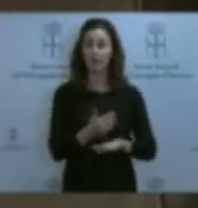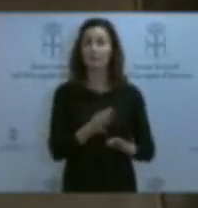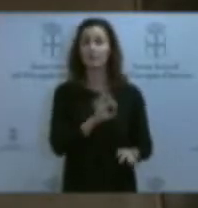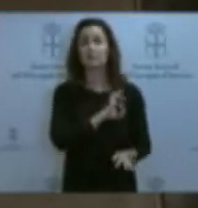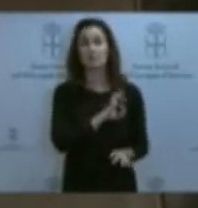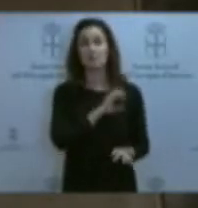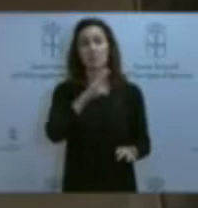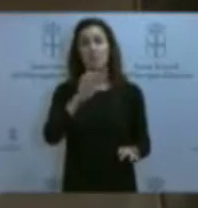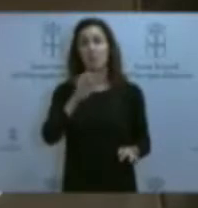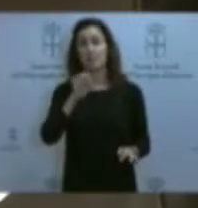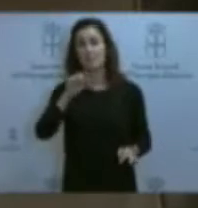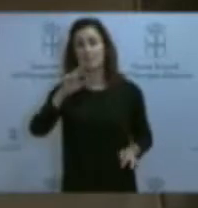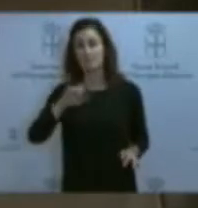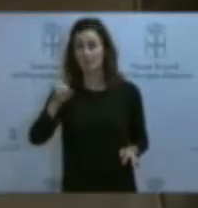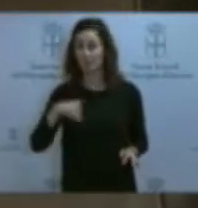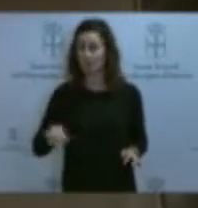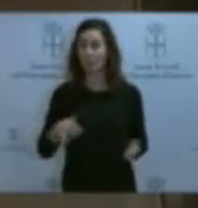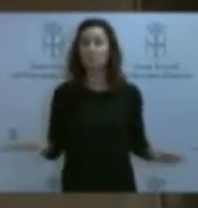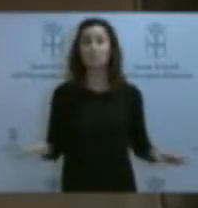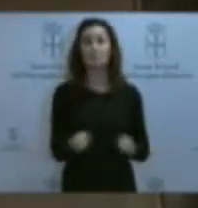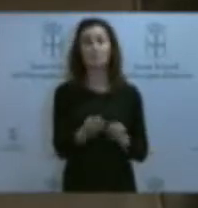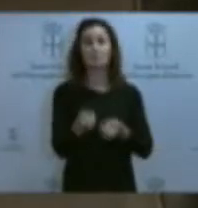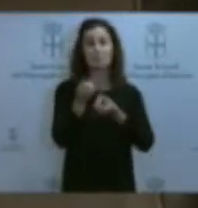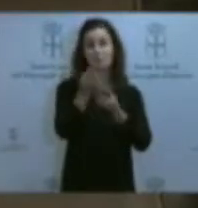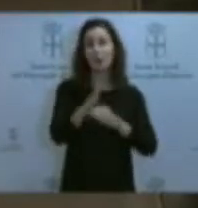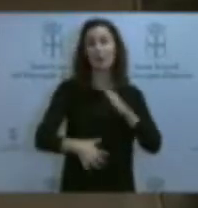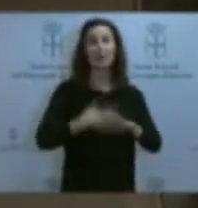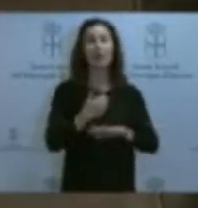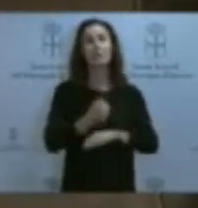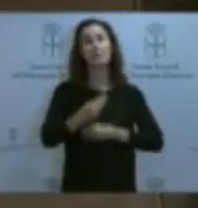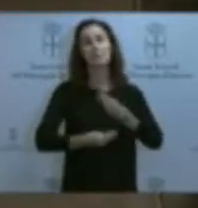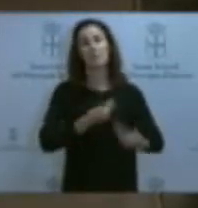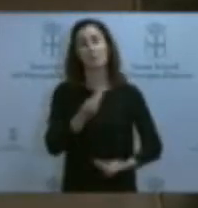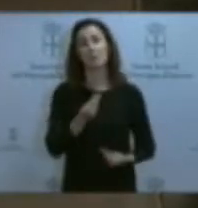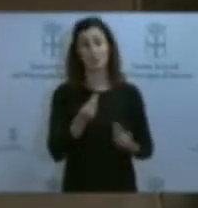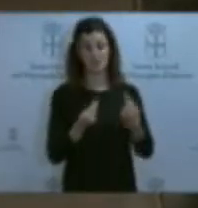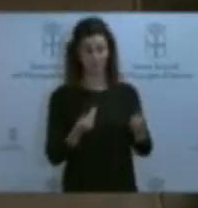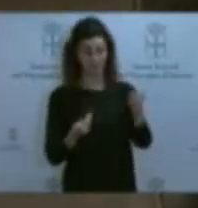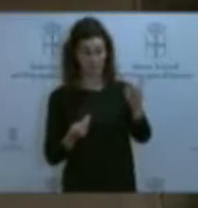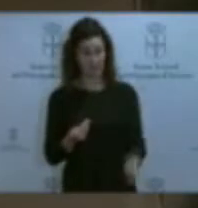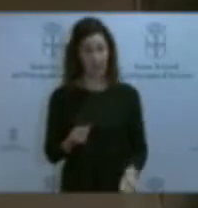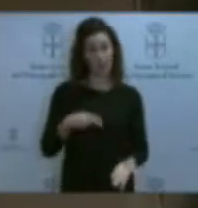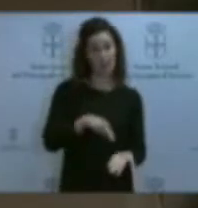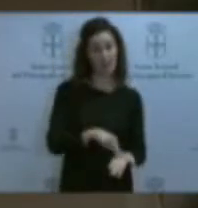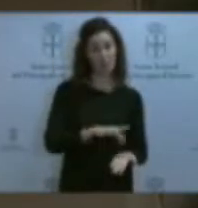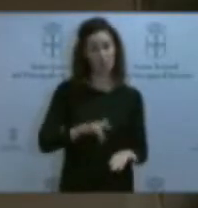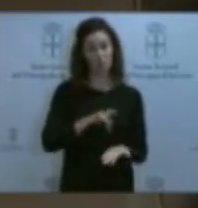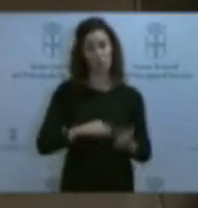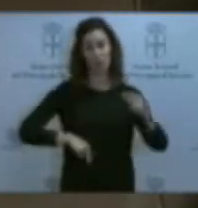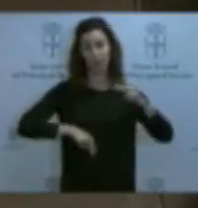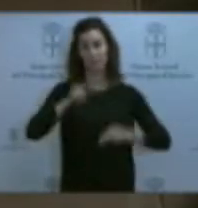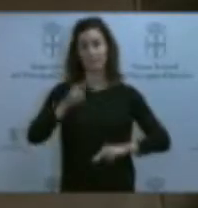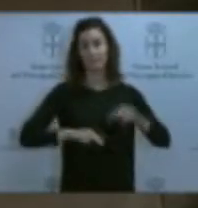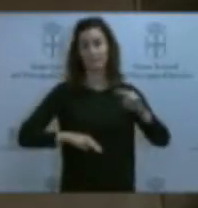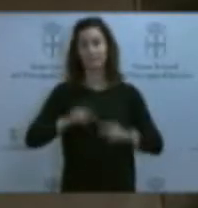Rodríguez. Es decir, sus conclusiones se las dicta el jefe de operaciones, quien sí estaba allí en la época de construcción y quien